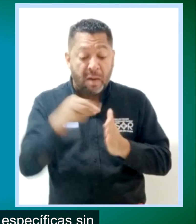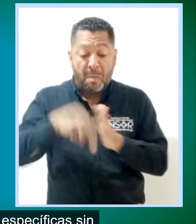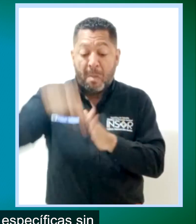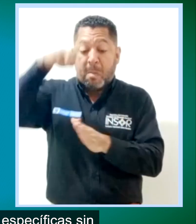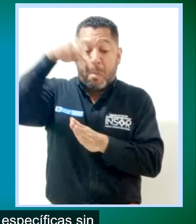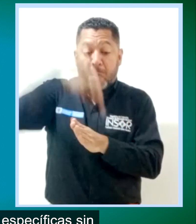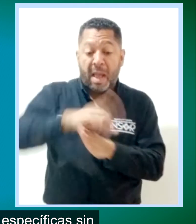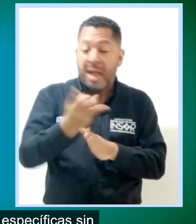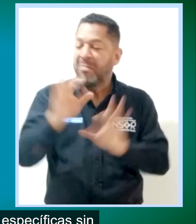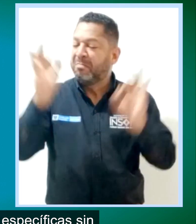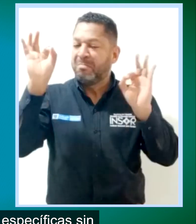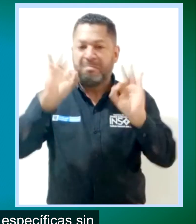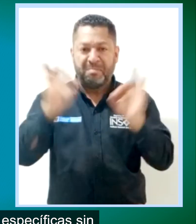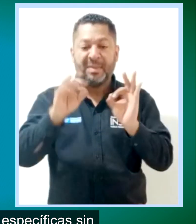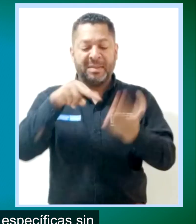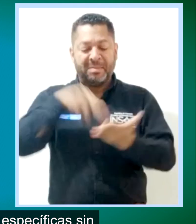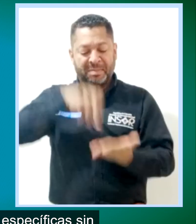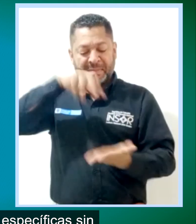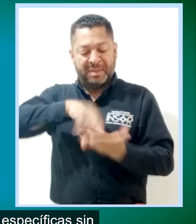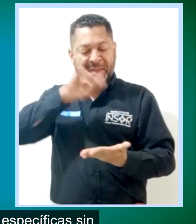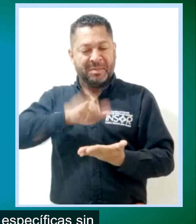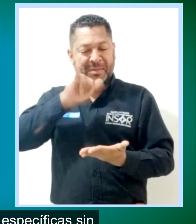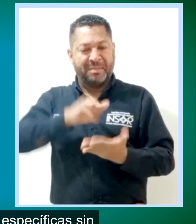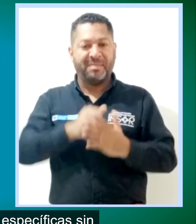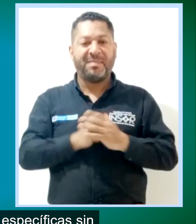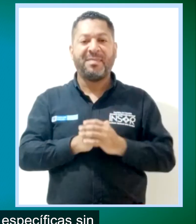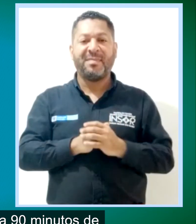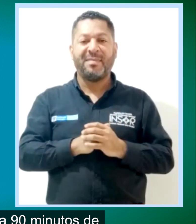específicas, sin elemento ni obstáculos.